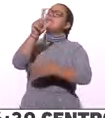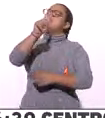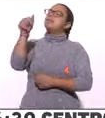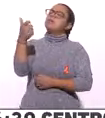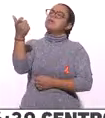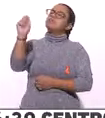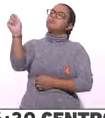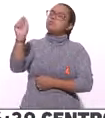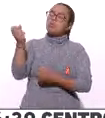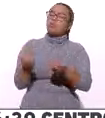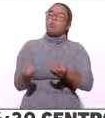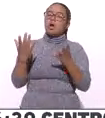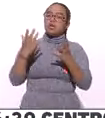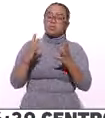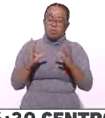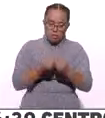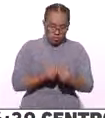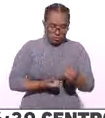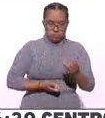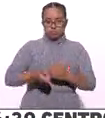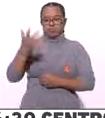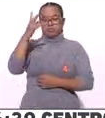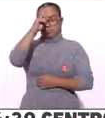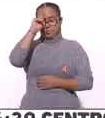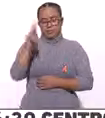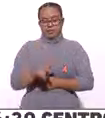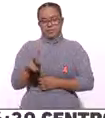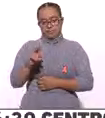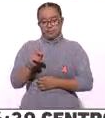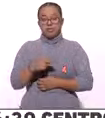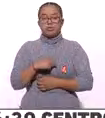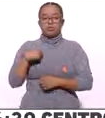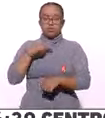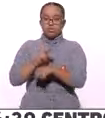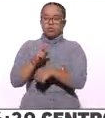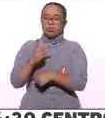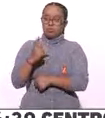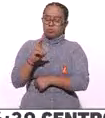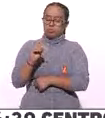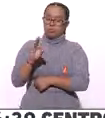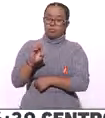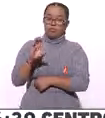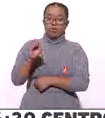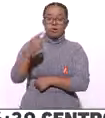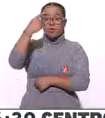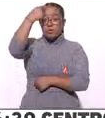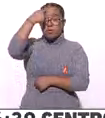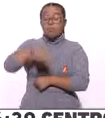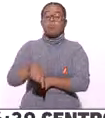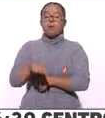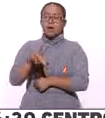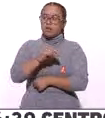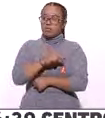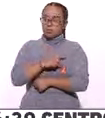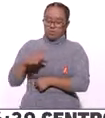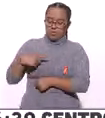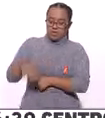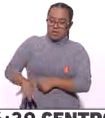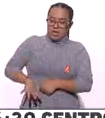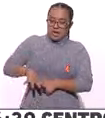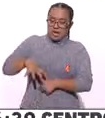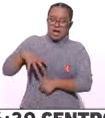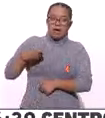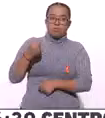al final de este evento. Es muy importante, estamos vigilados por la Profeco para que no existan abusos por parte del